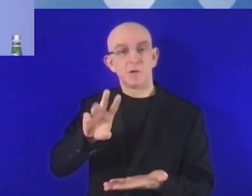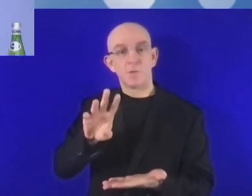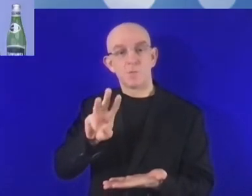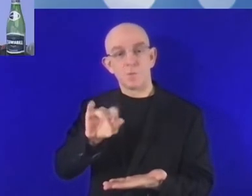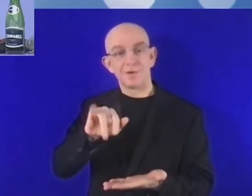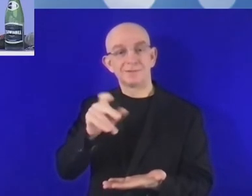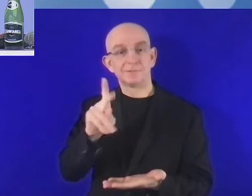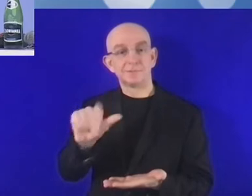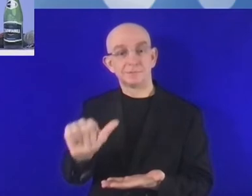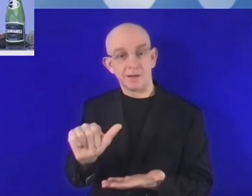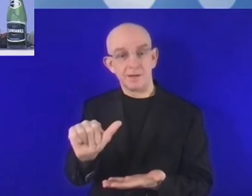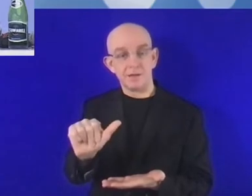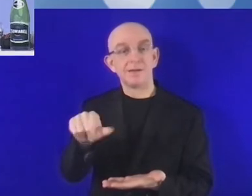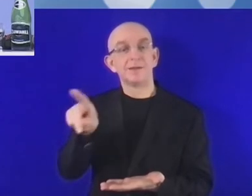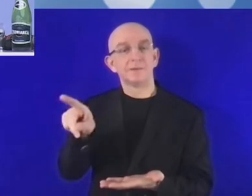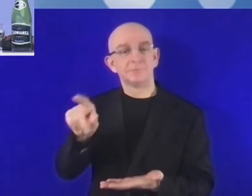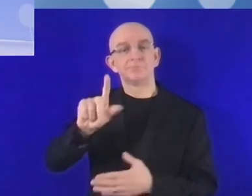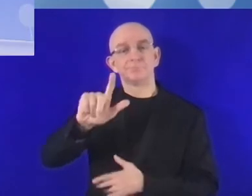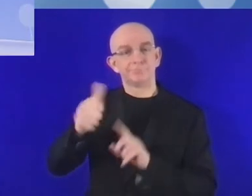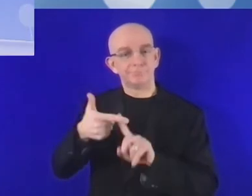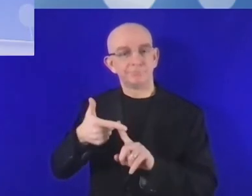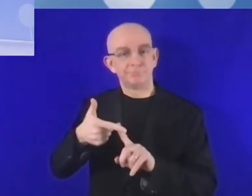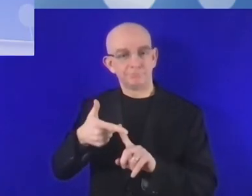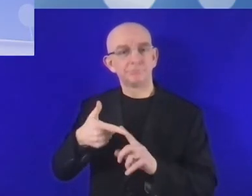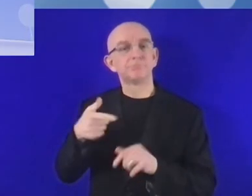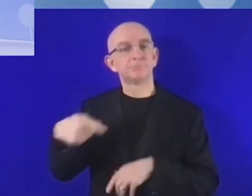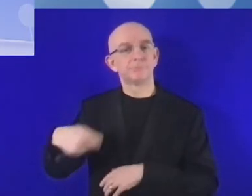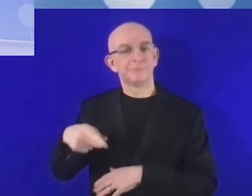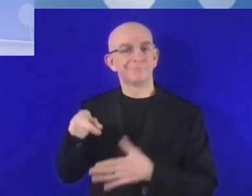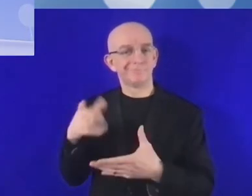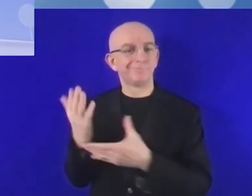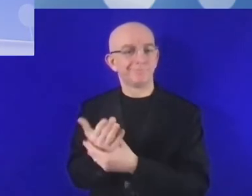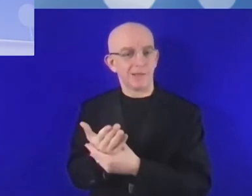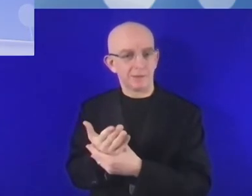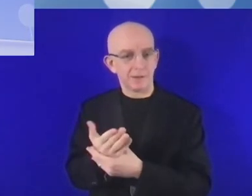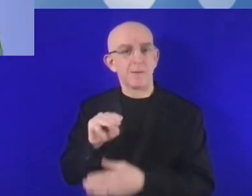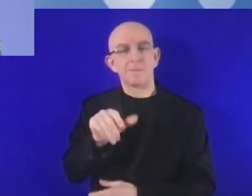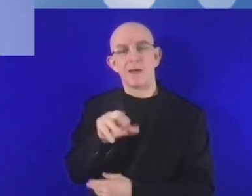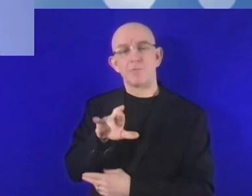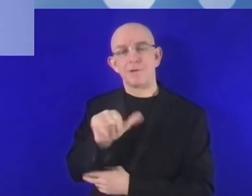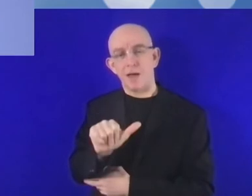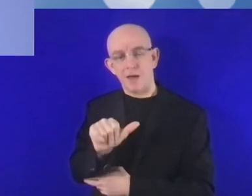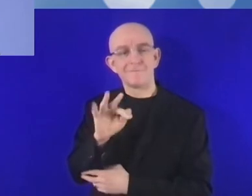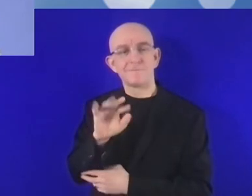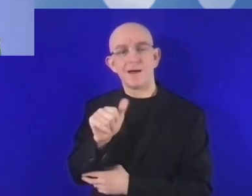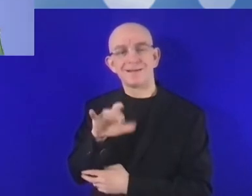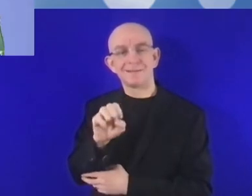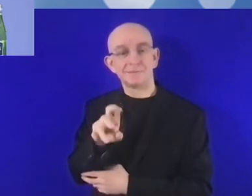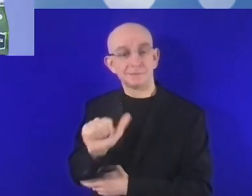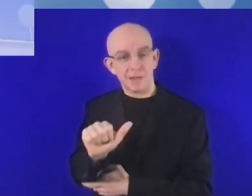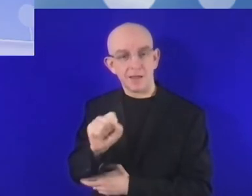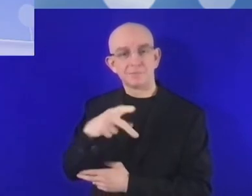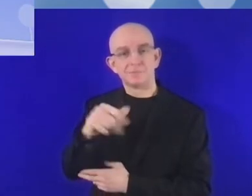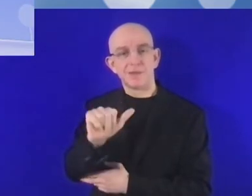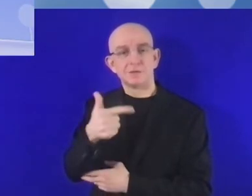A la señora María Francesca Spato-Lizano, subsecretaria general, jefa interina de la oficina del enviado del secretario general de las Naciones